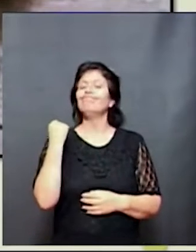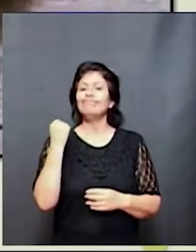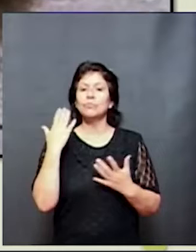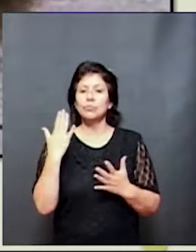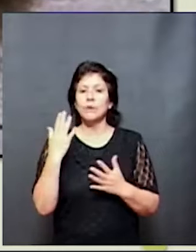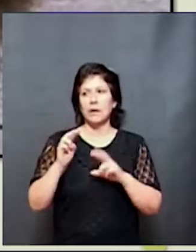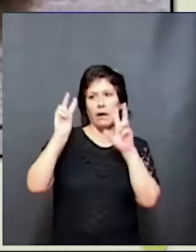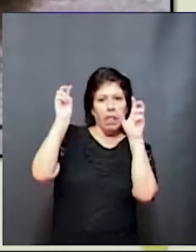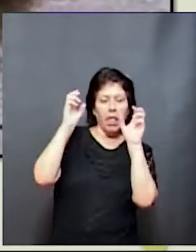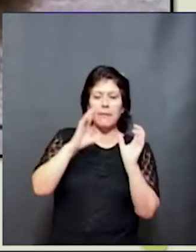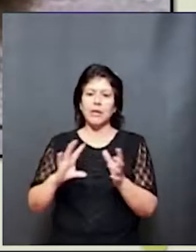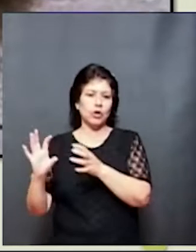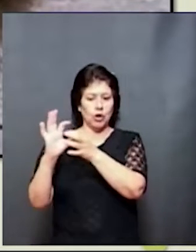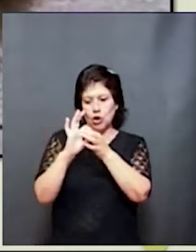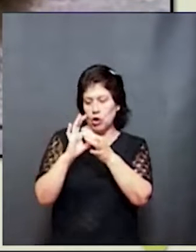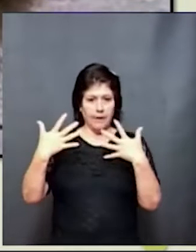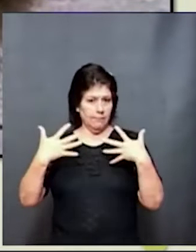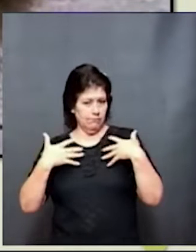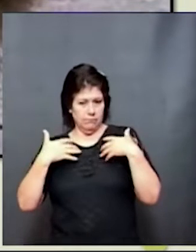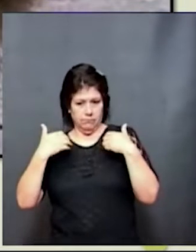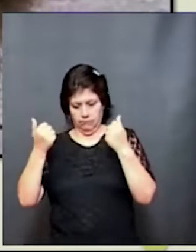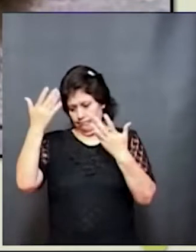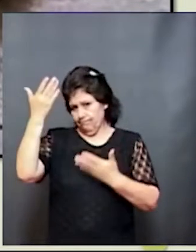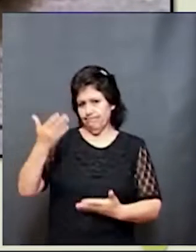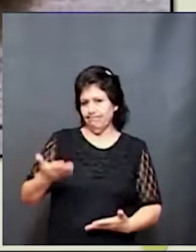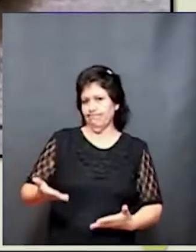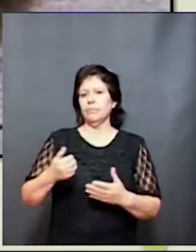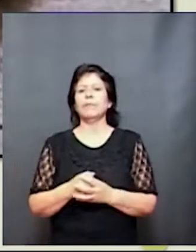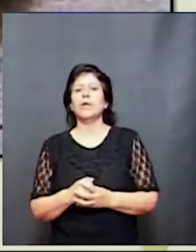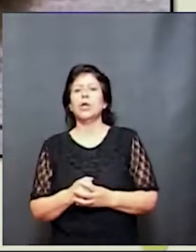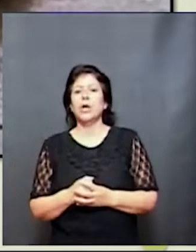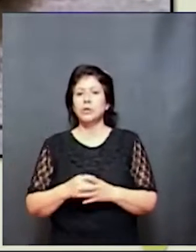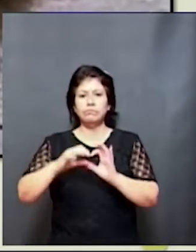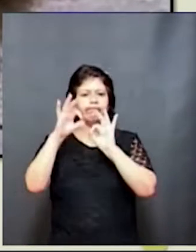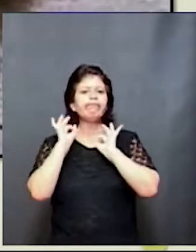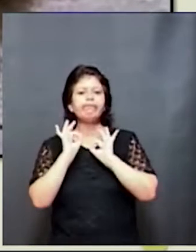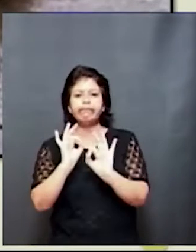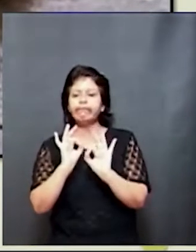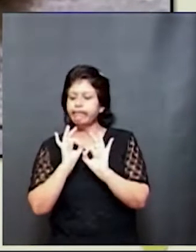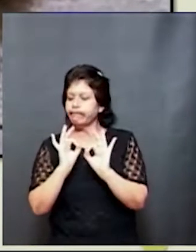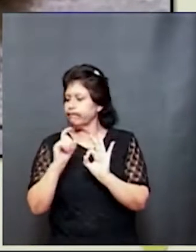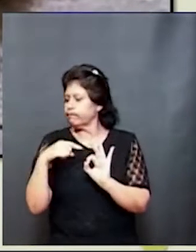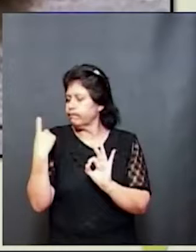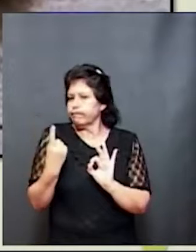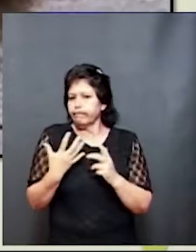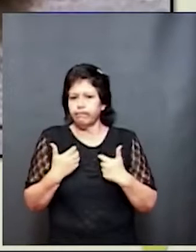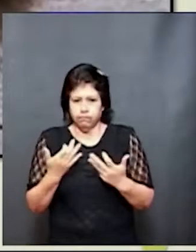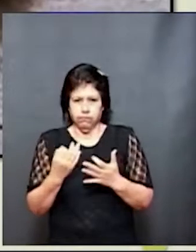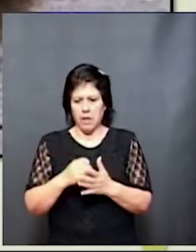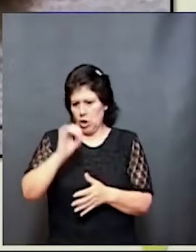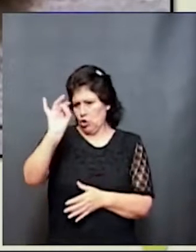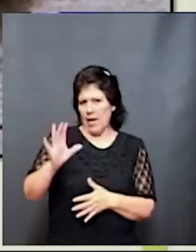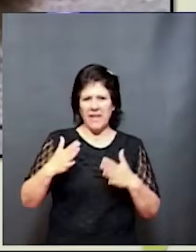disciplina con la salud. El estado de salud es un estado completo de nuestro bienestar. No solamente un bienestar